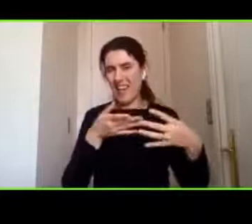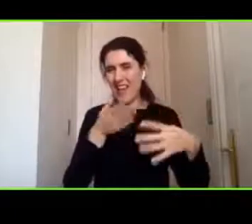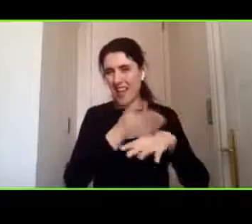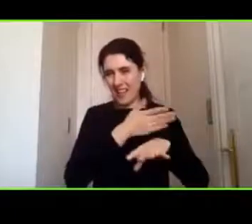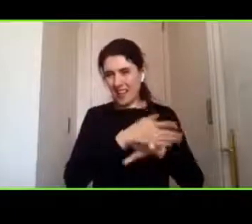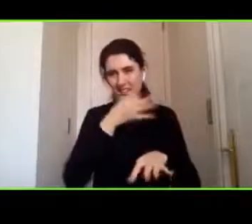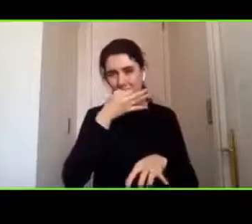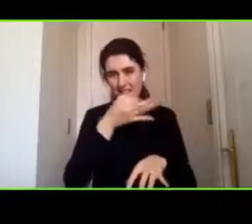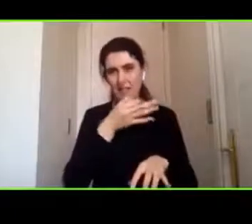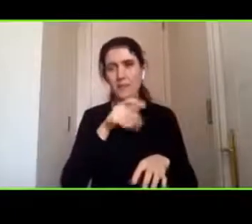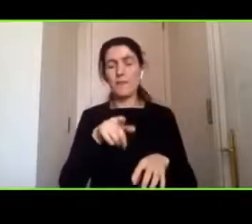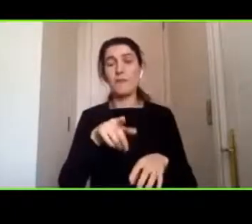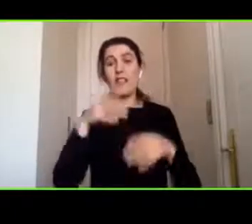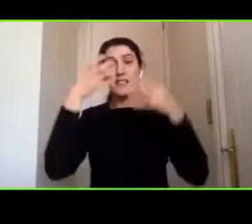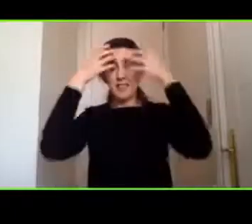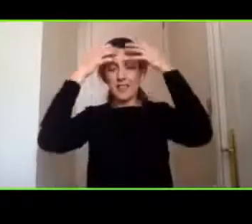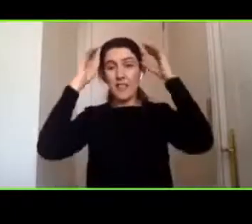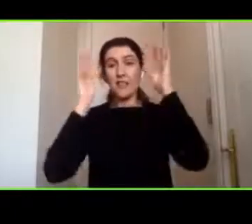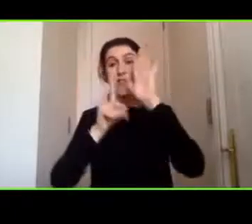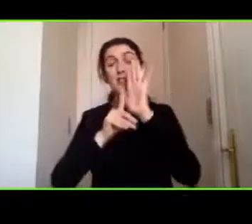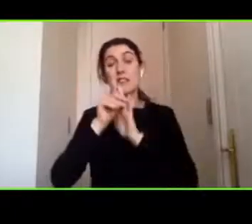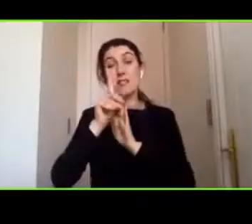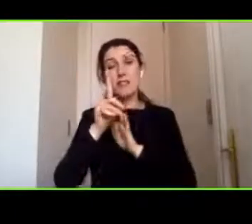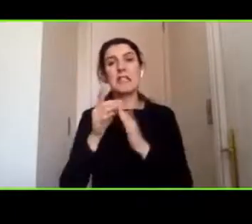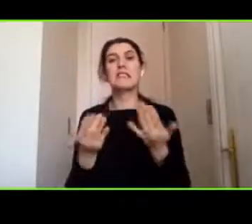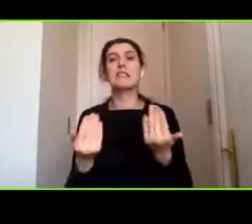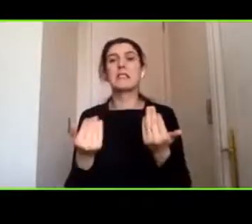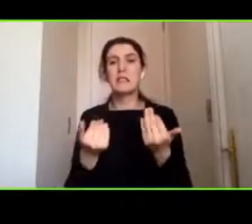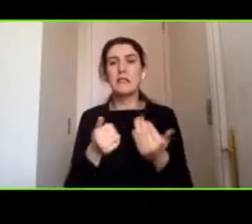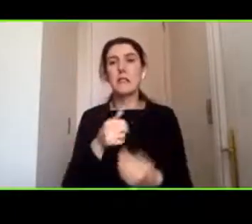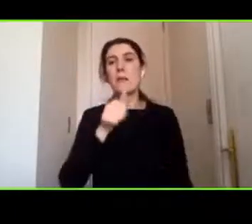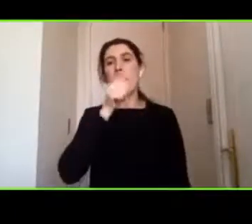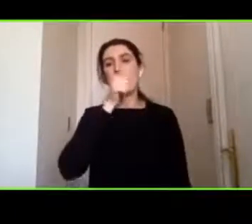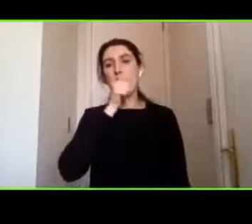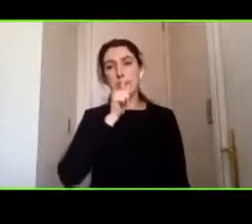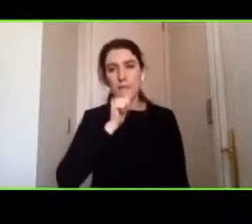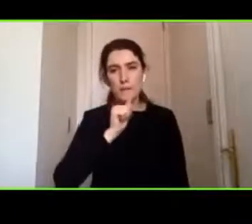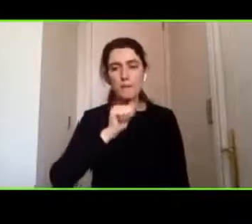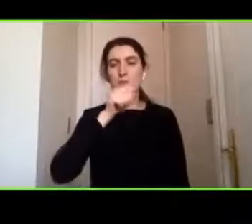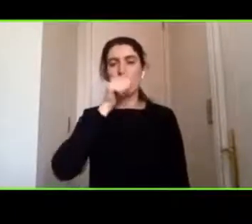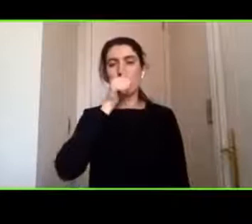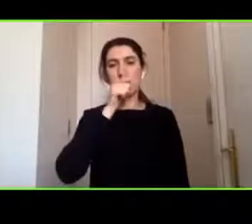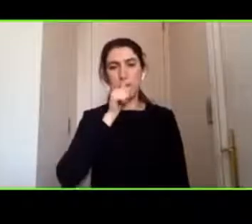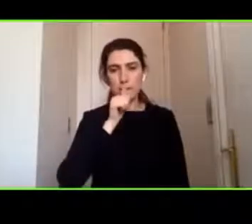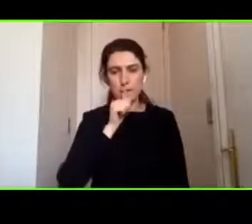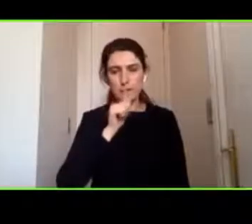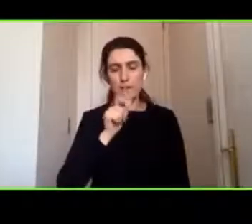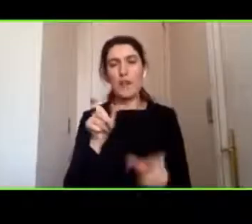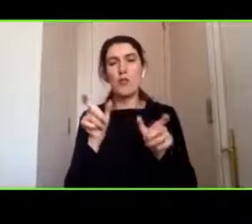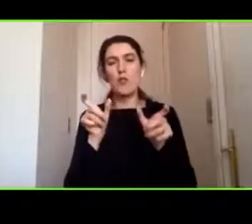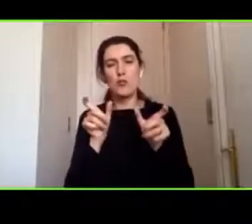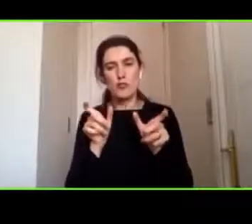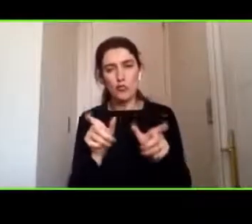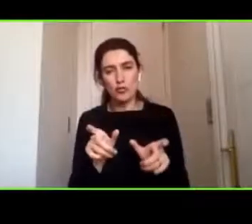requiere de mucha paciencia muchos controles y mucha